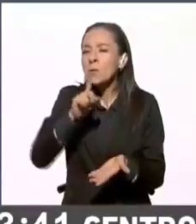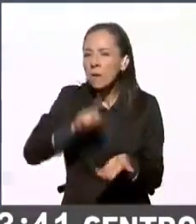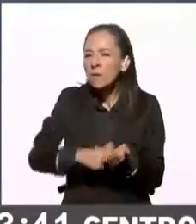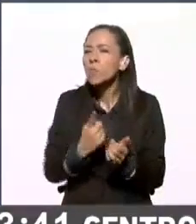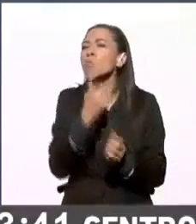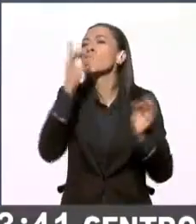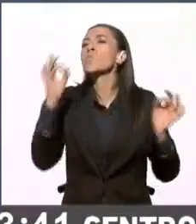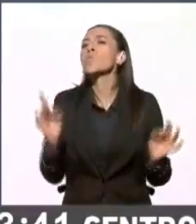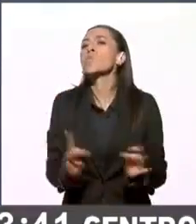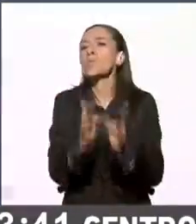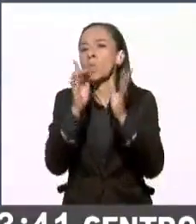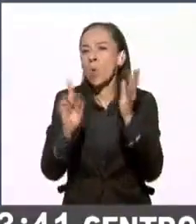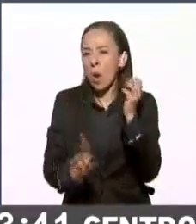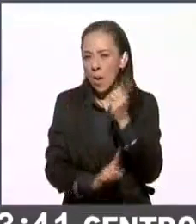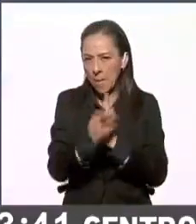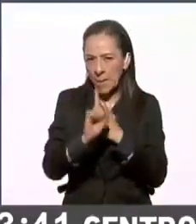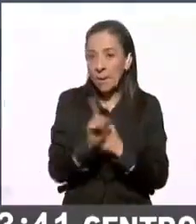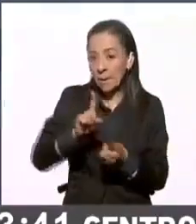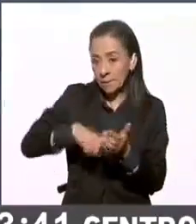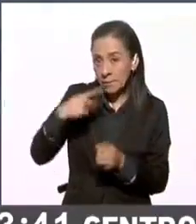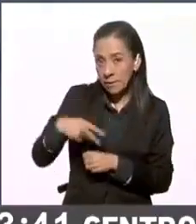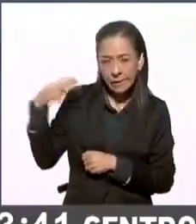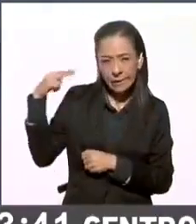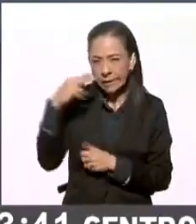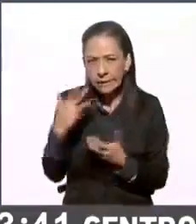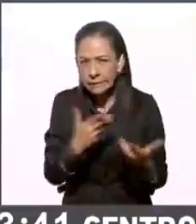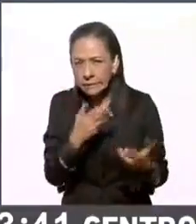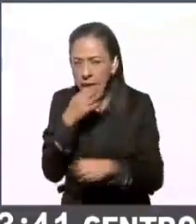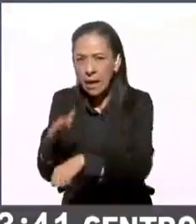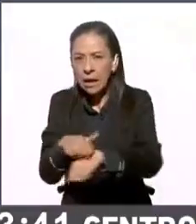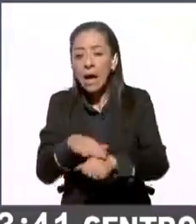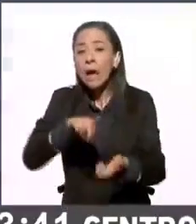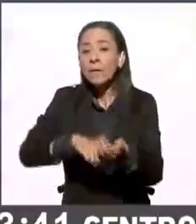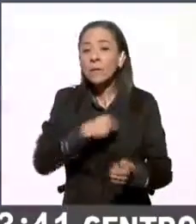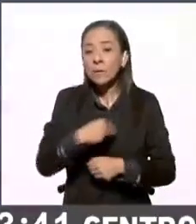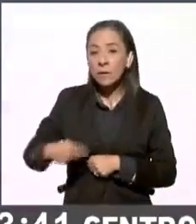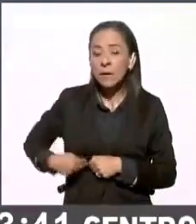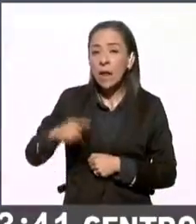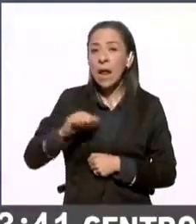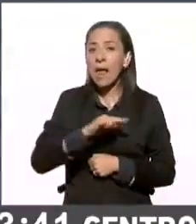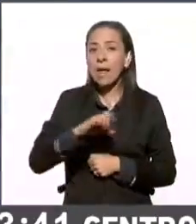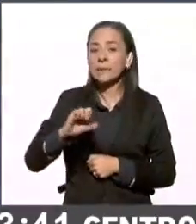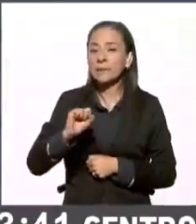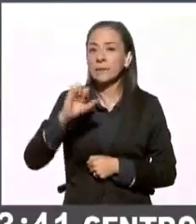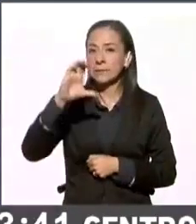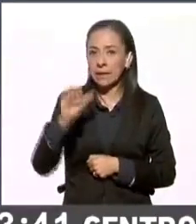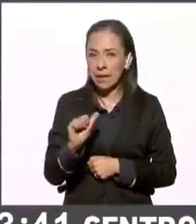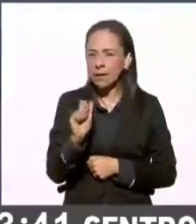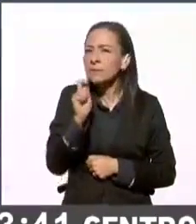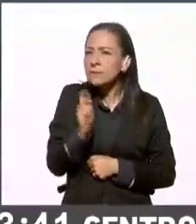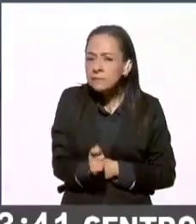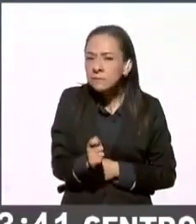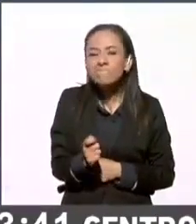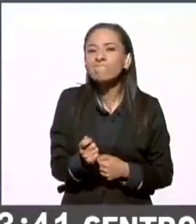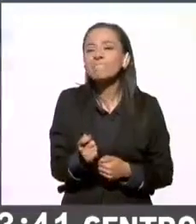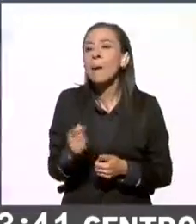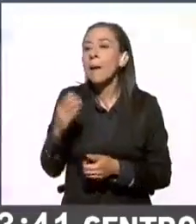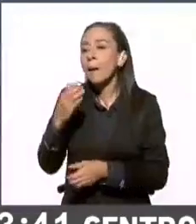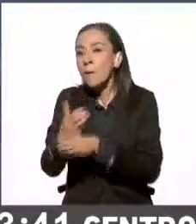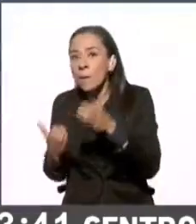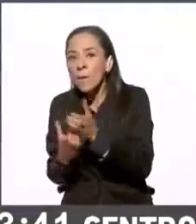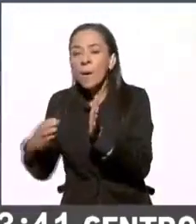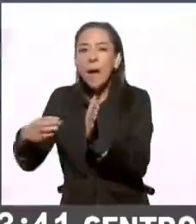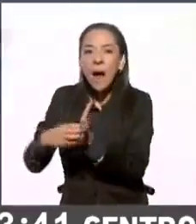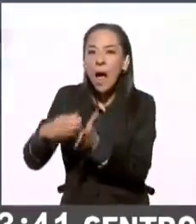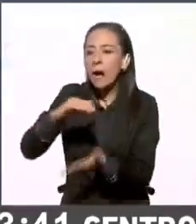que fue lo que prendió los focos en Nayarit, y es que en el municipio de La Yesca no hubo condiciones para entregar el material electoral,